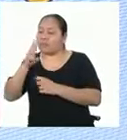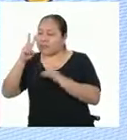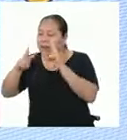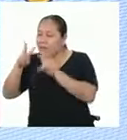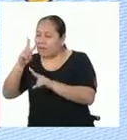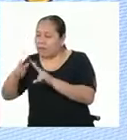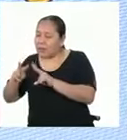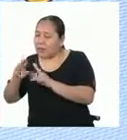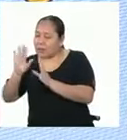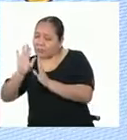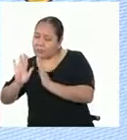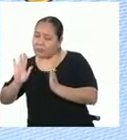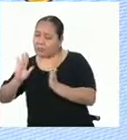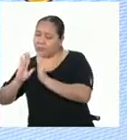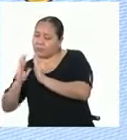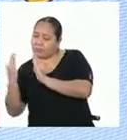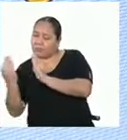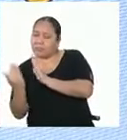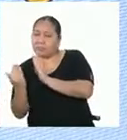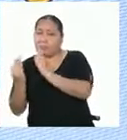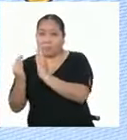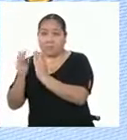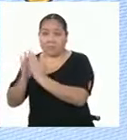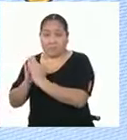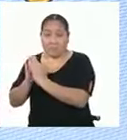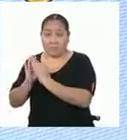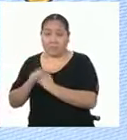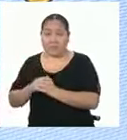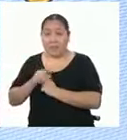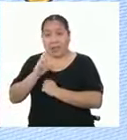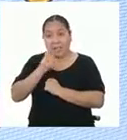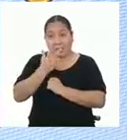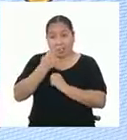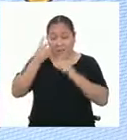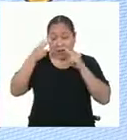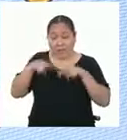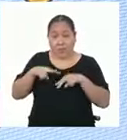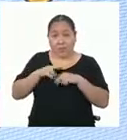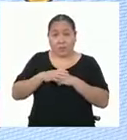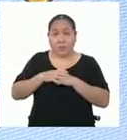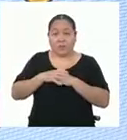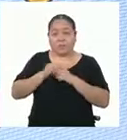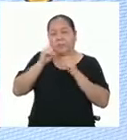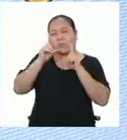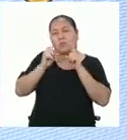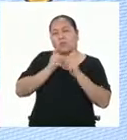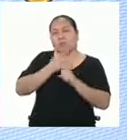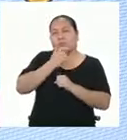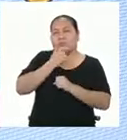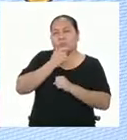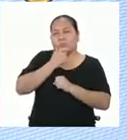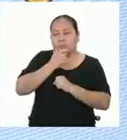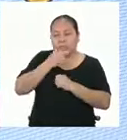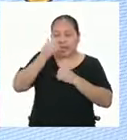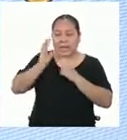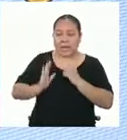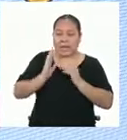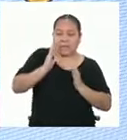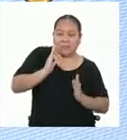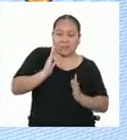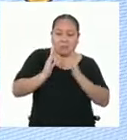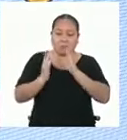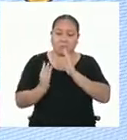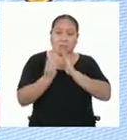analizar las caras laterales. Y la tercera, que acabamos de ver, preguntándonos si todas las caras